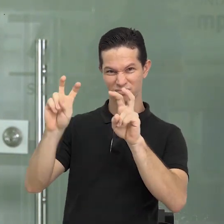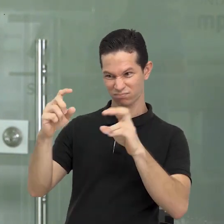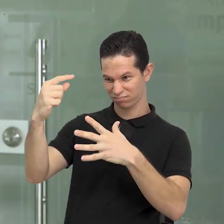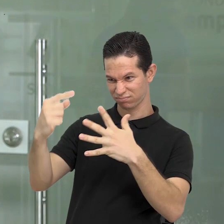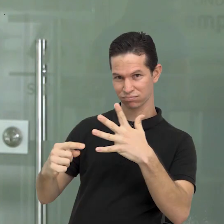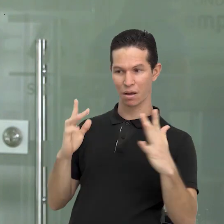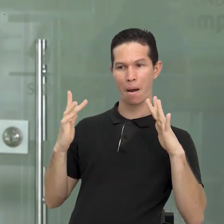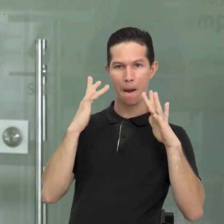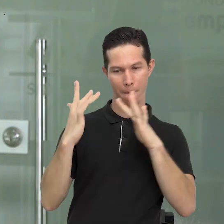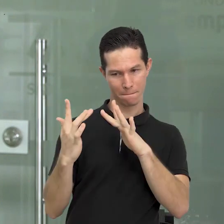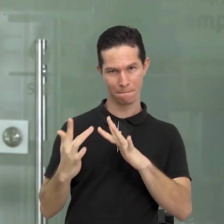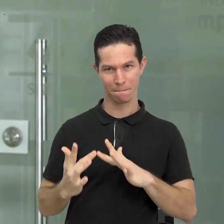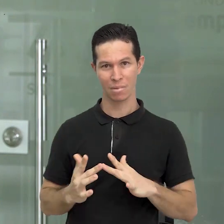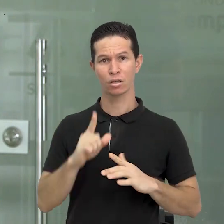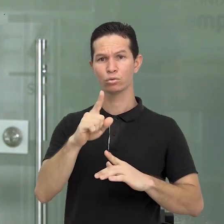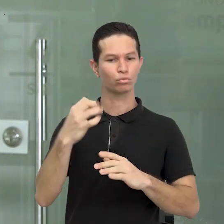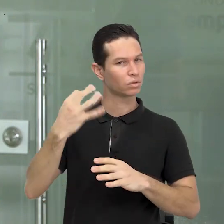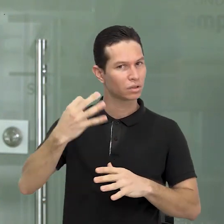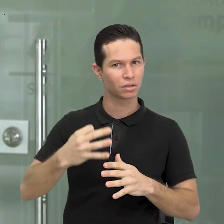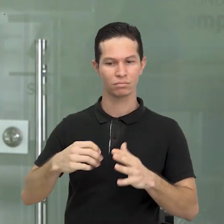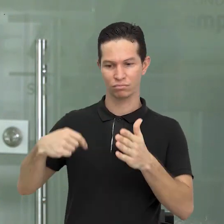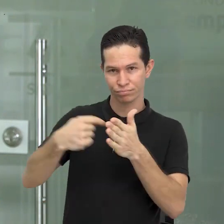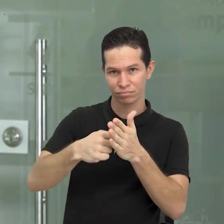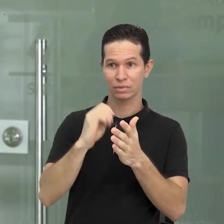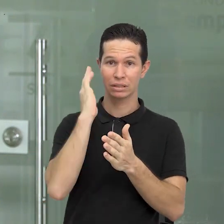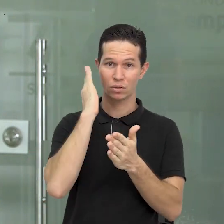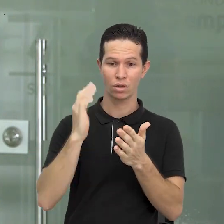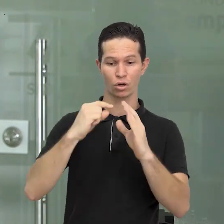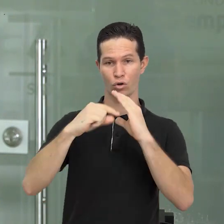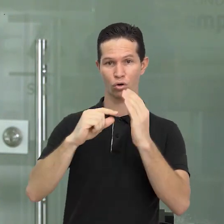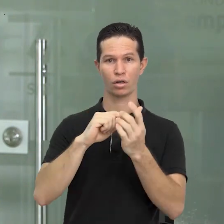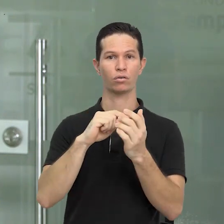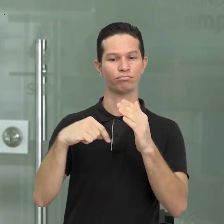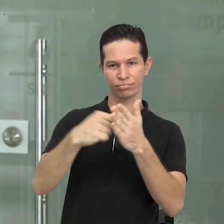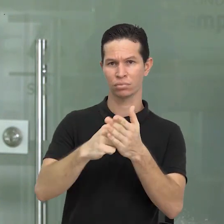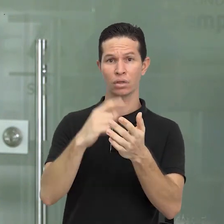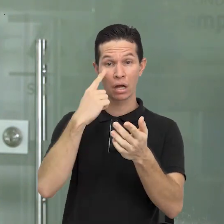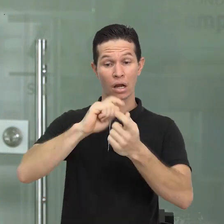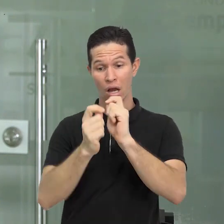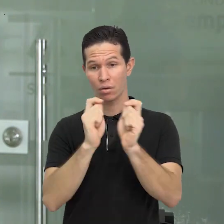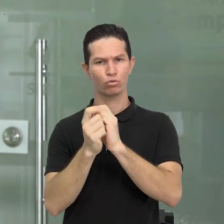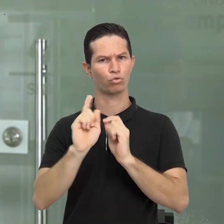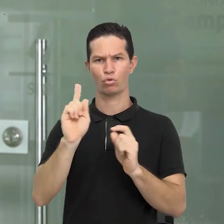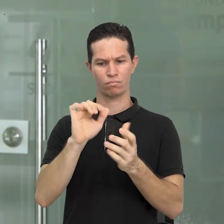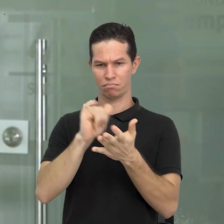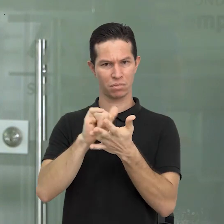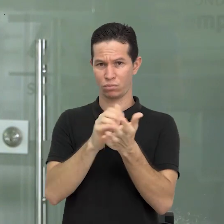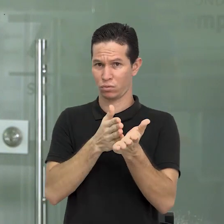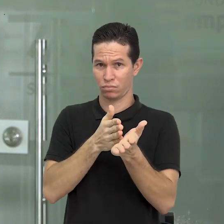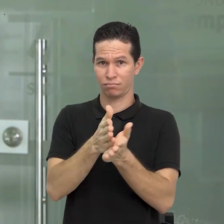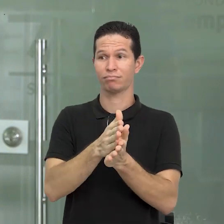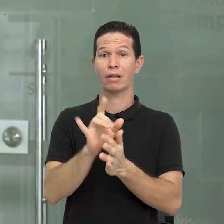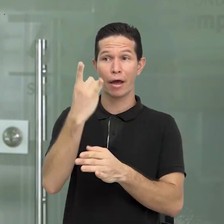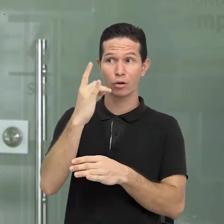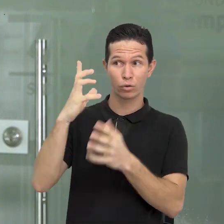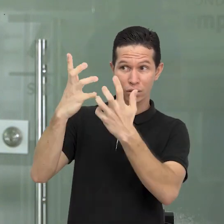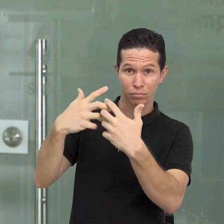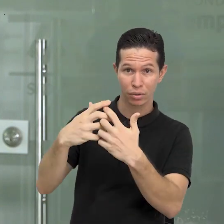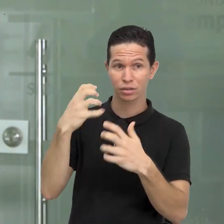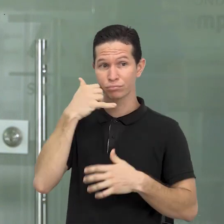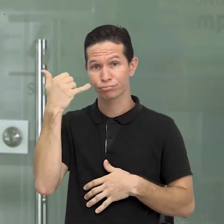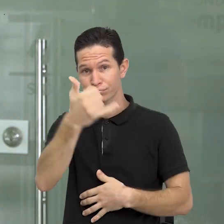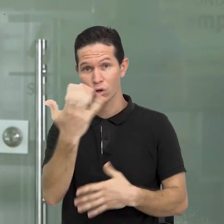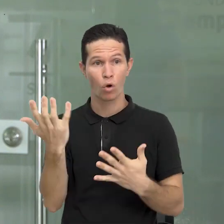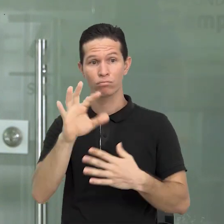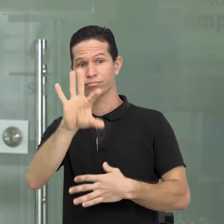los requisitos solicitados por la empresa. Mantén todos tus datos actualizados, especialmente los de contacto. Es la forma que tiene la empresa de